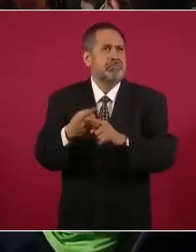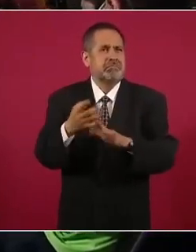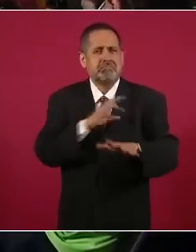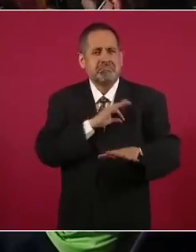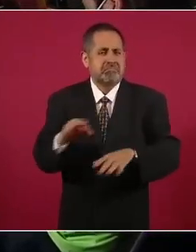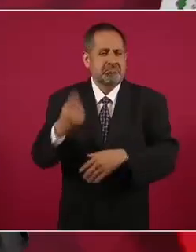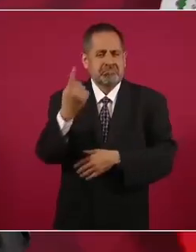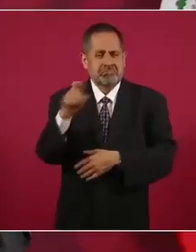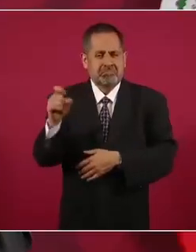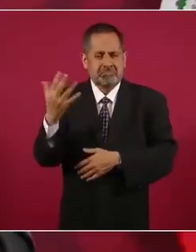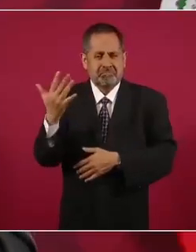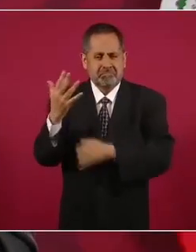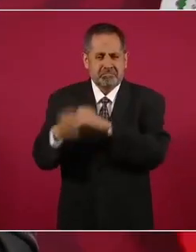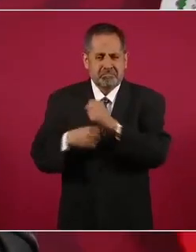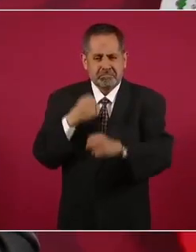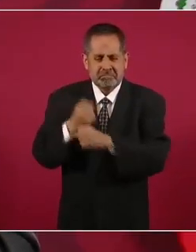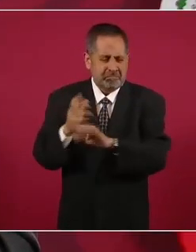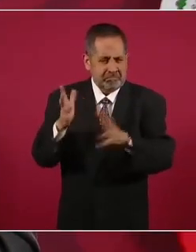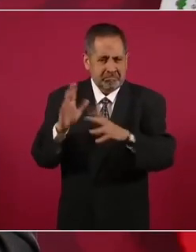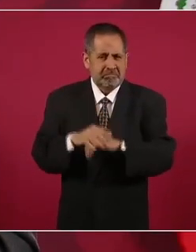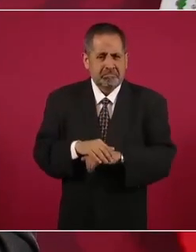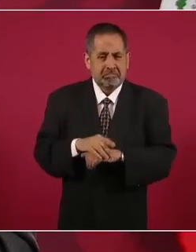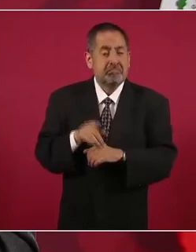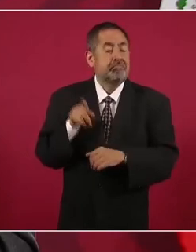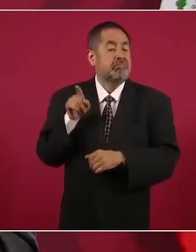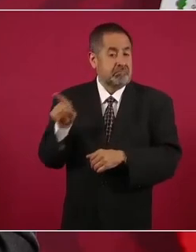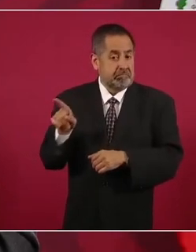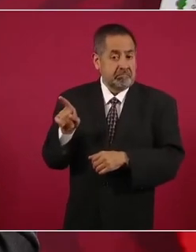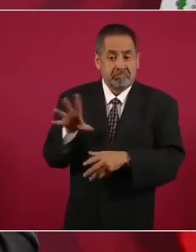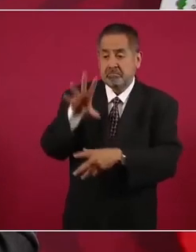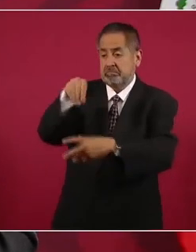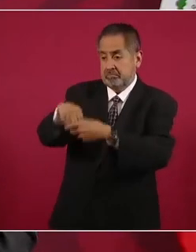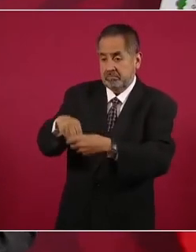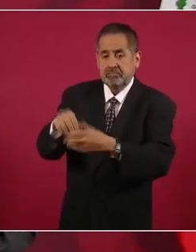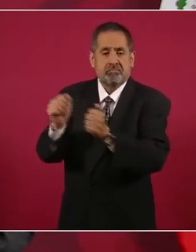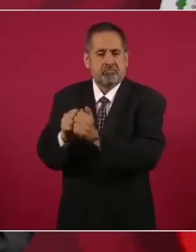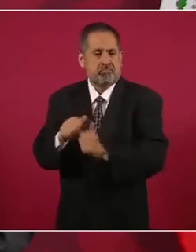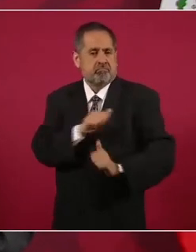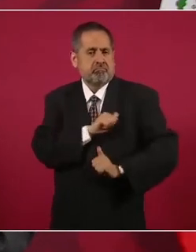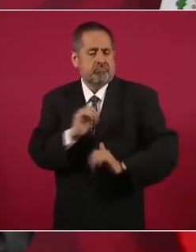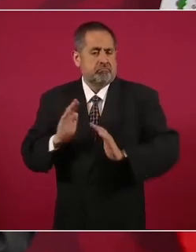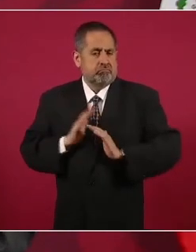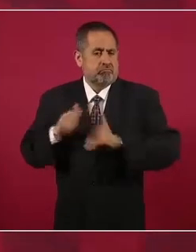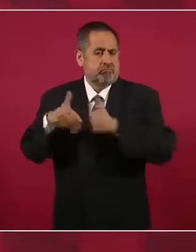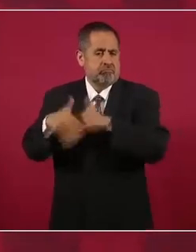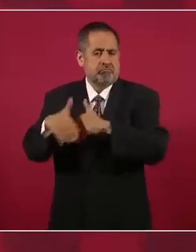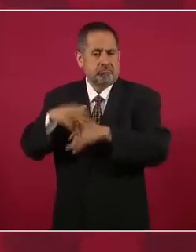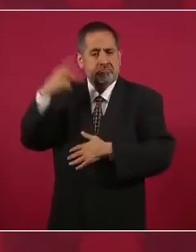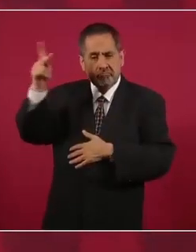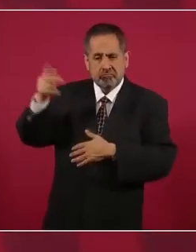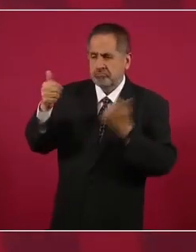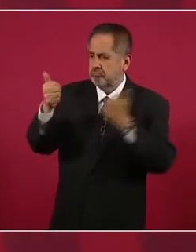y dependiendo de las Fuerzas Armadas y